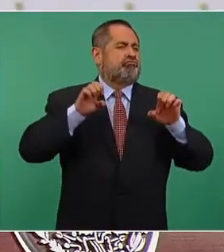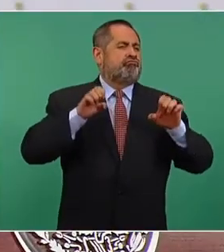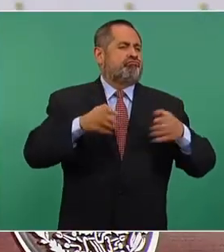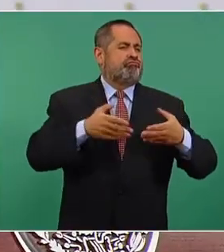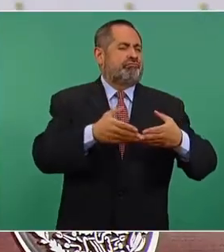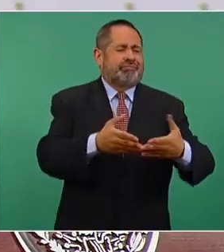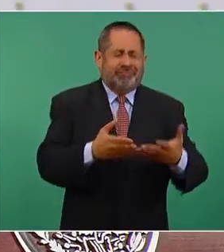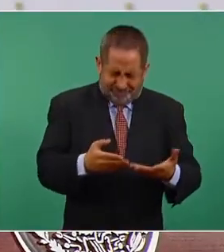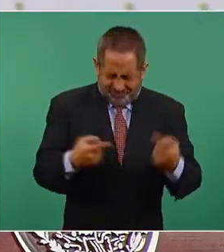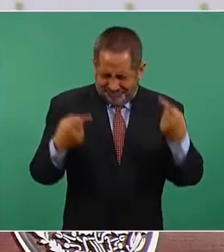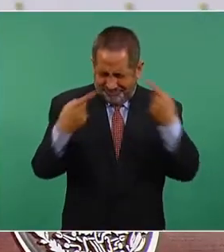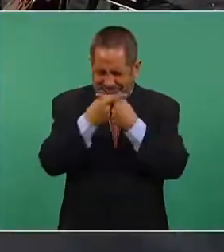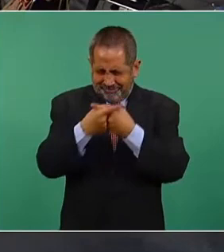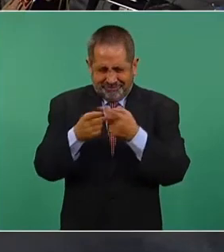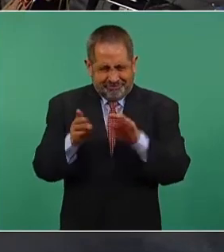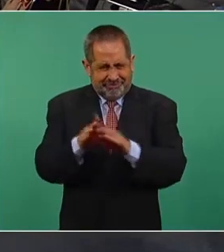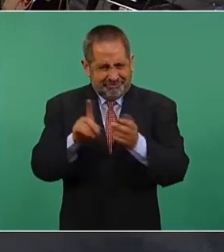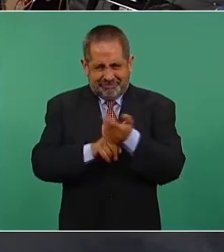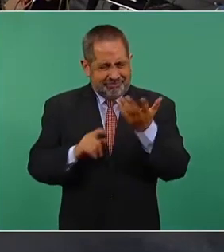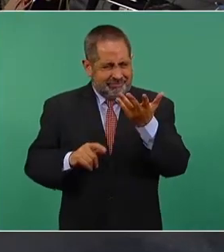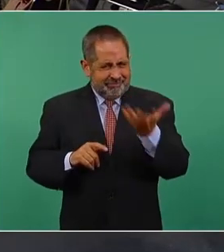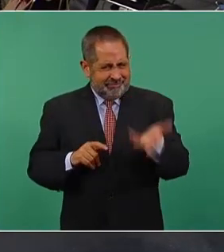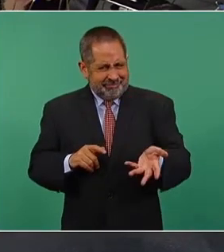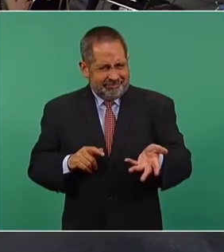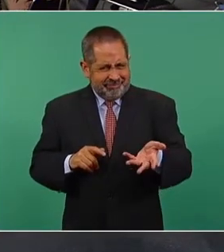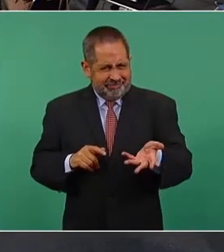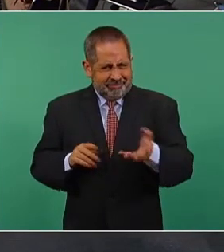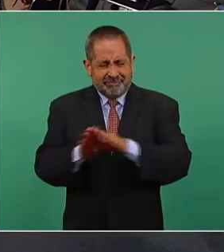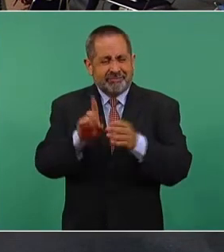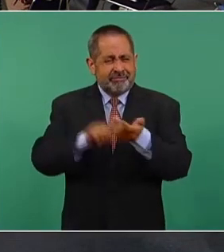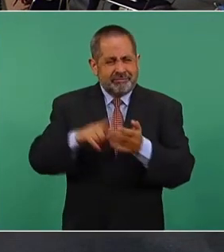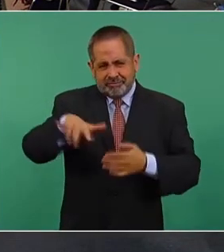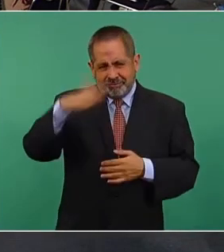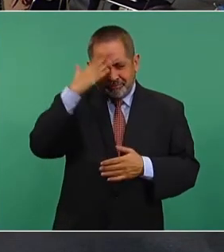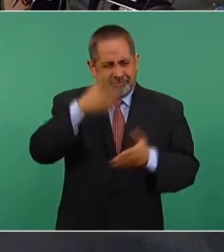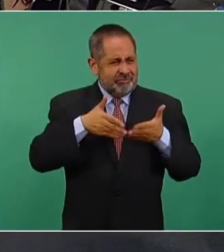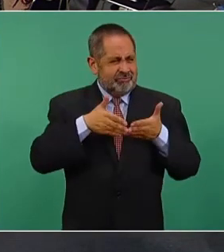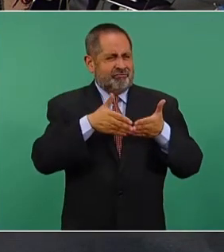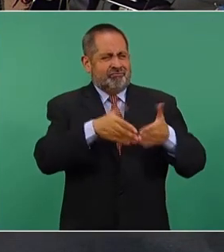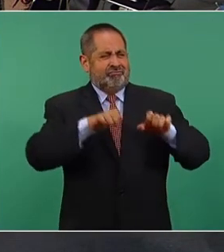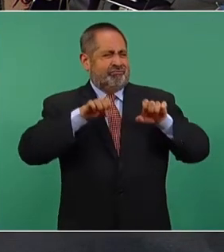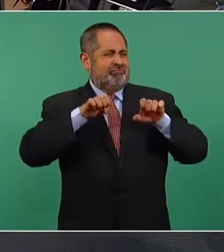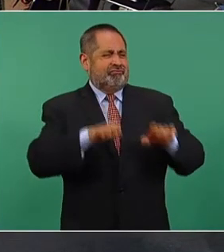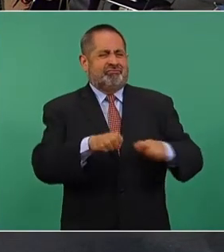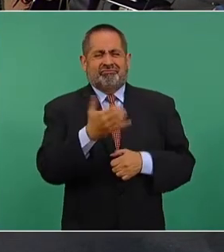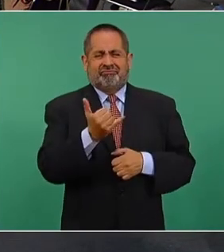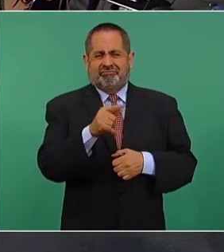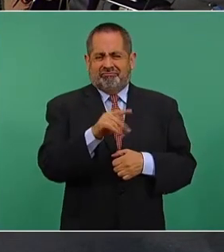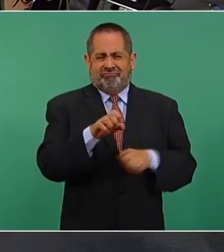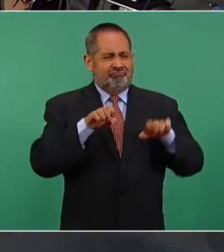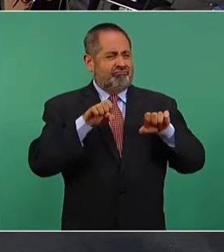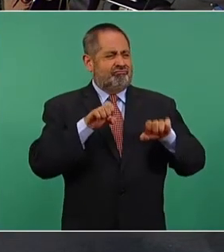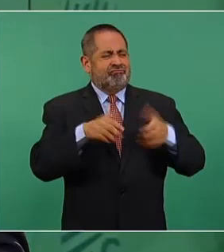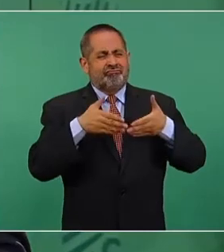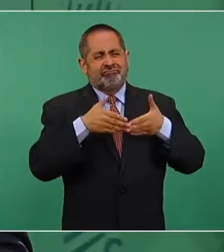Ustedes saben que de todos los vehículos, medios de transporte,